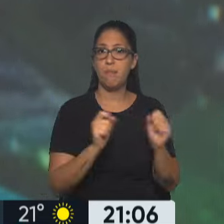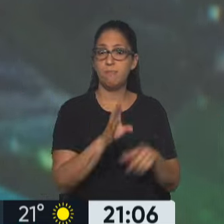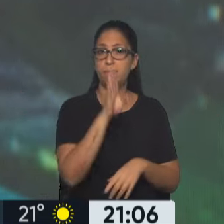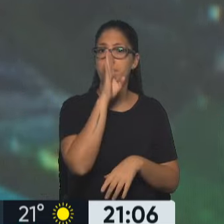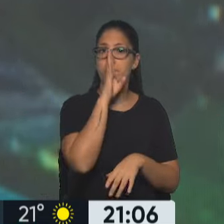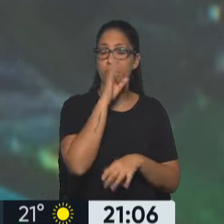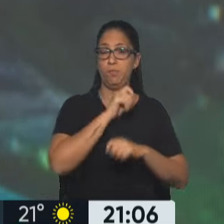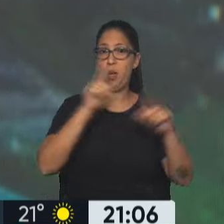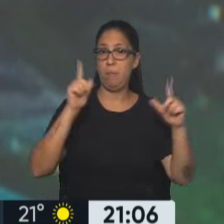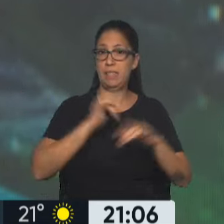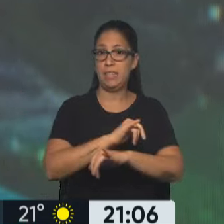y sorpresivo. Gracias, Lucre.